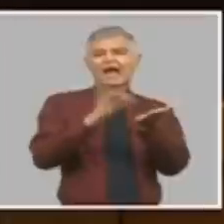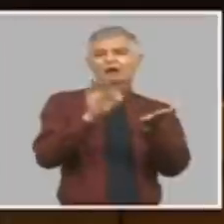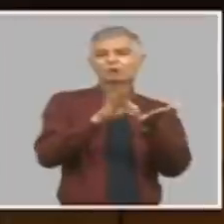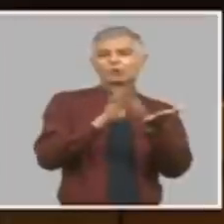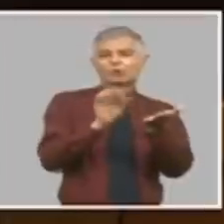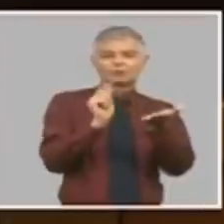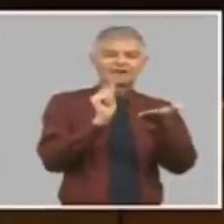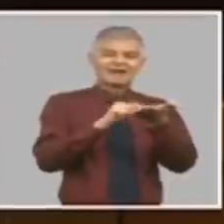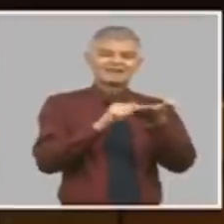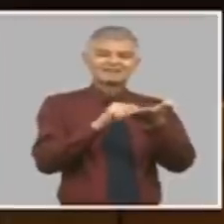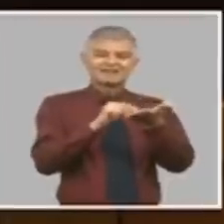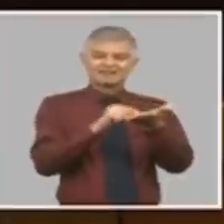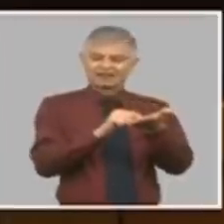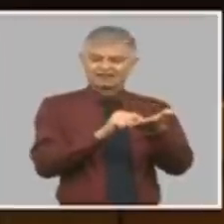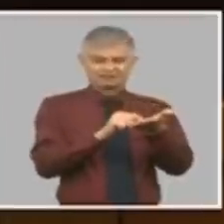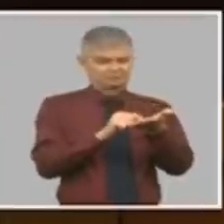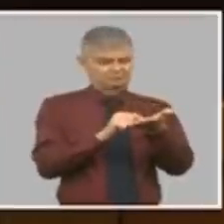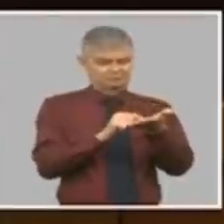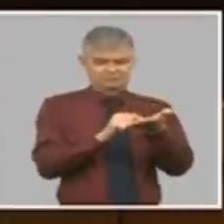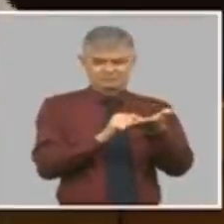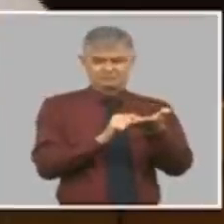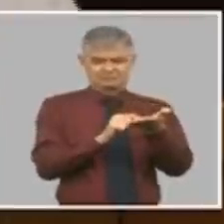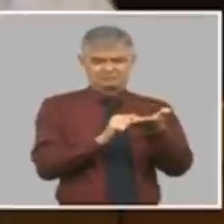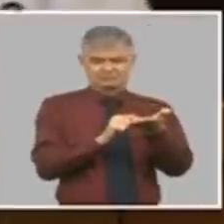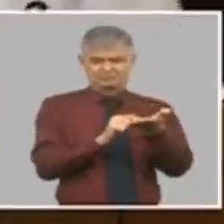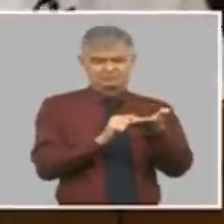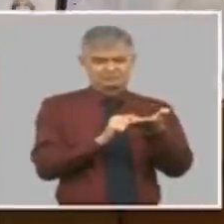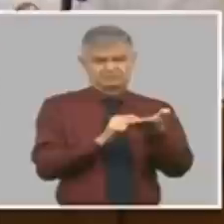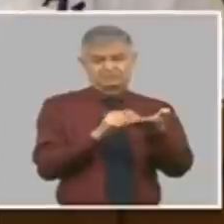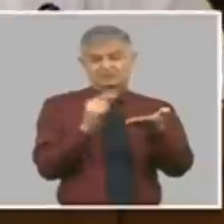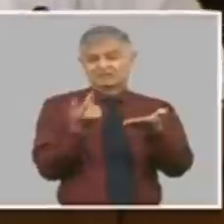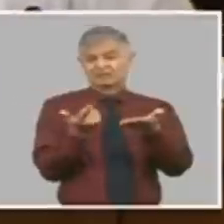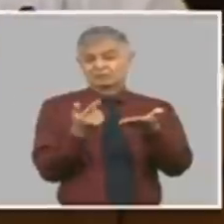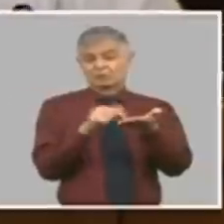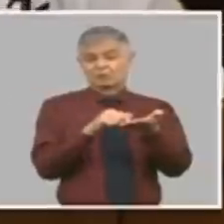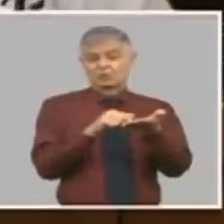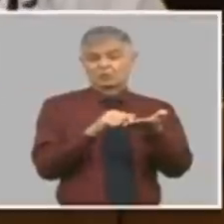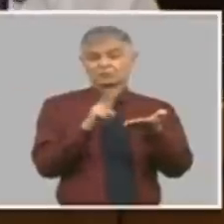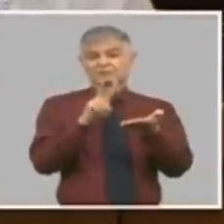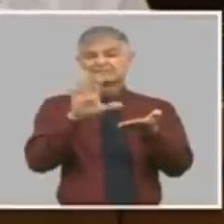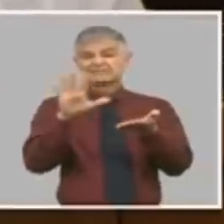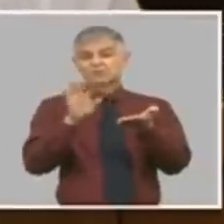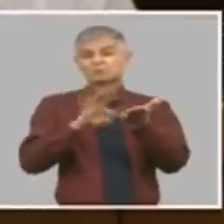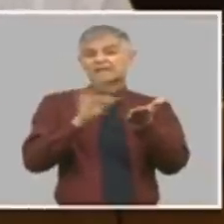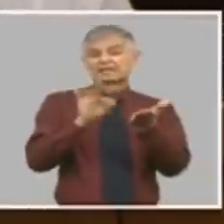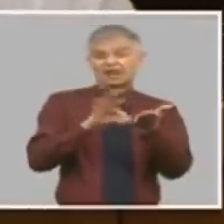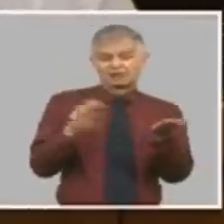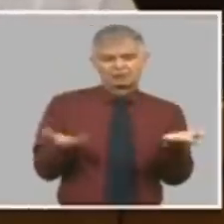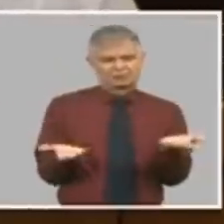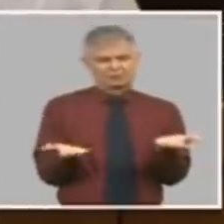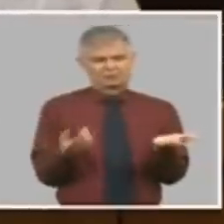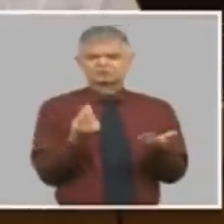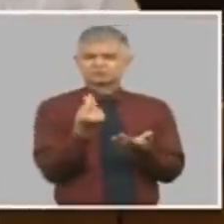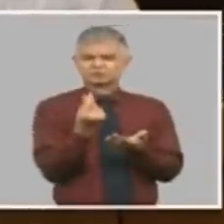cuánto tendría que valer esa libra de arroz para que no tenga subsidio hoy con veinticinco centavos tiene subsidio